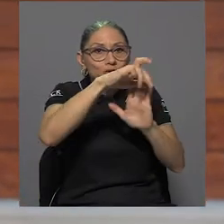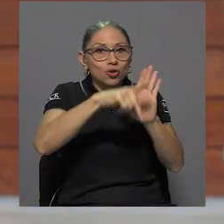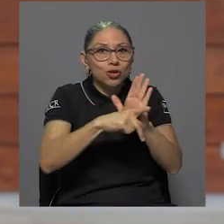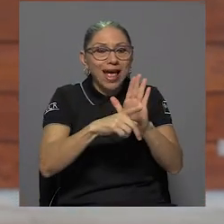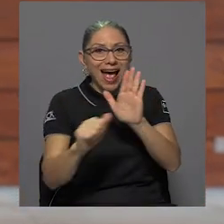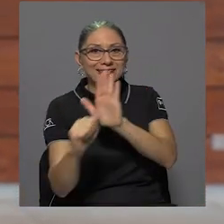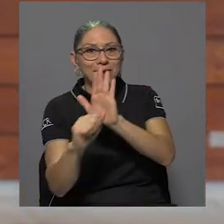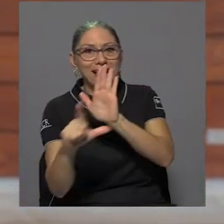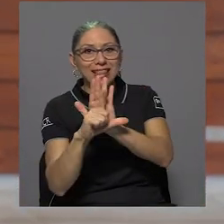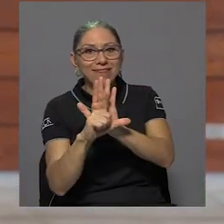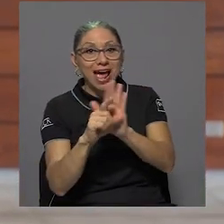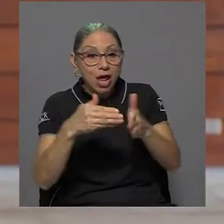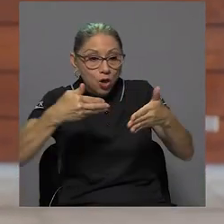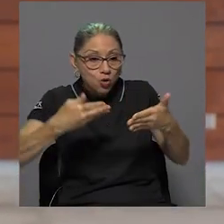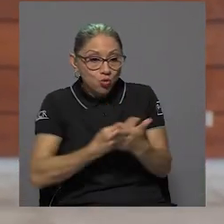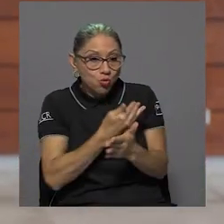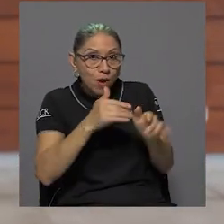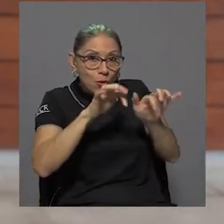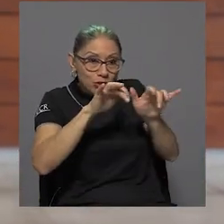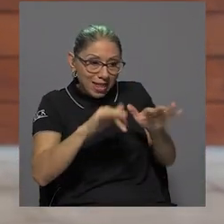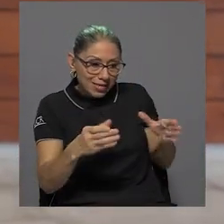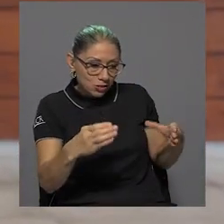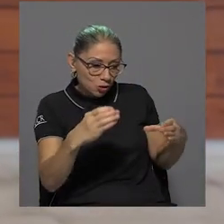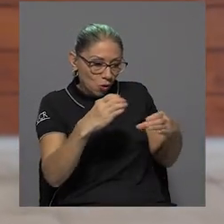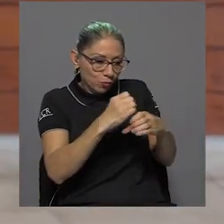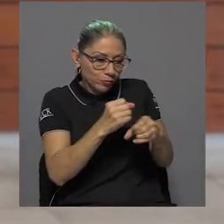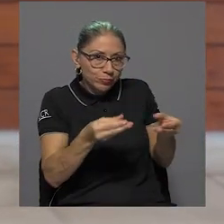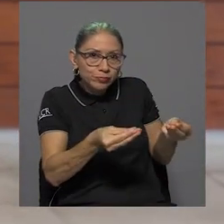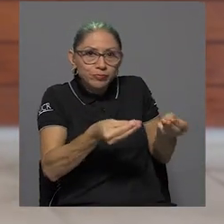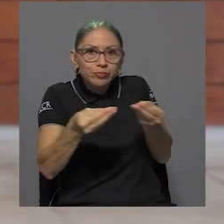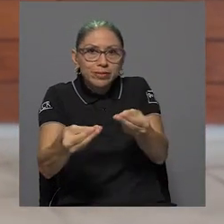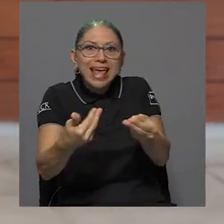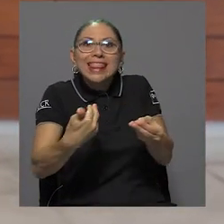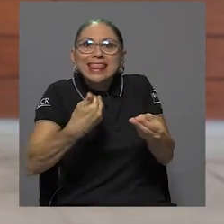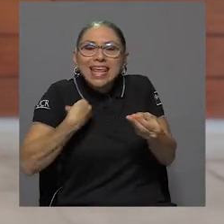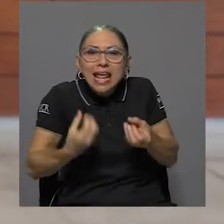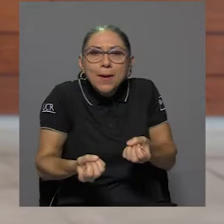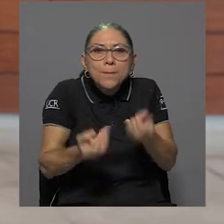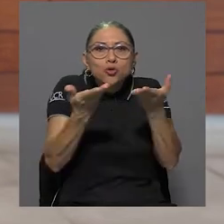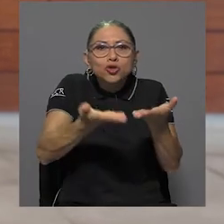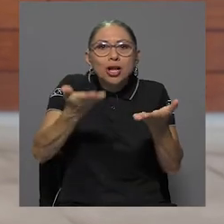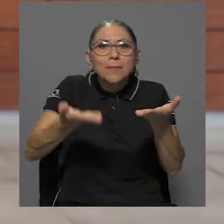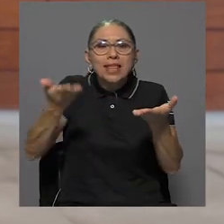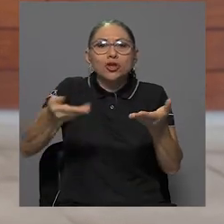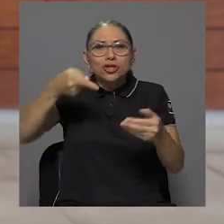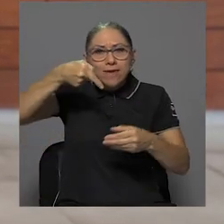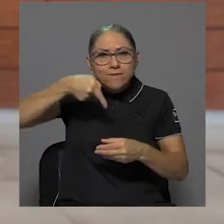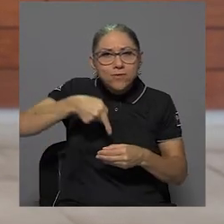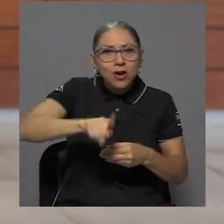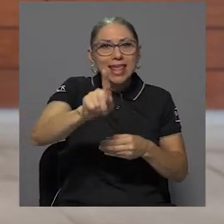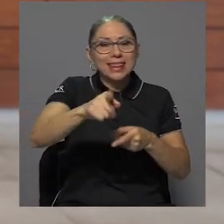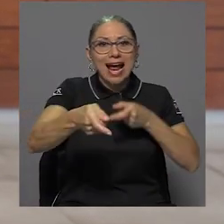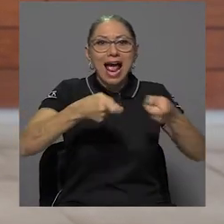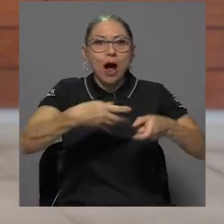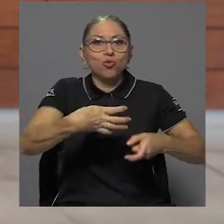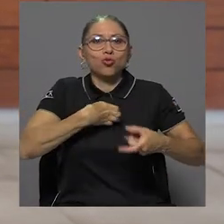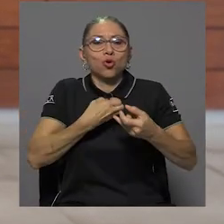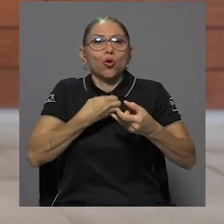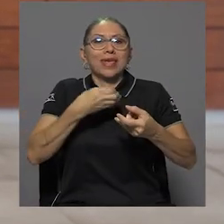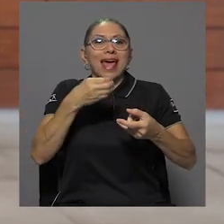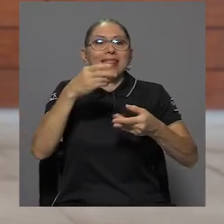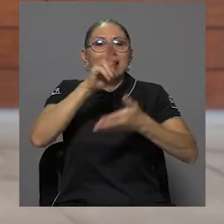el nuevo texto mantiene muchos de los elementos que violentan la autonomía de las universidades públicas y la